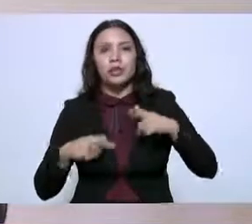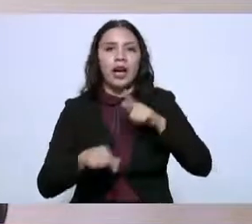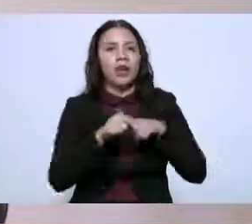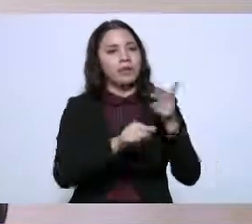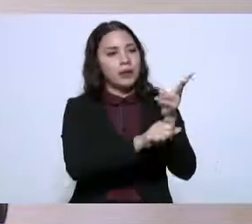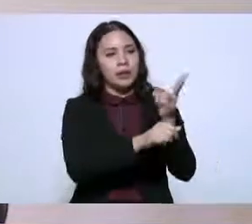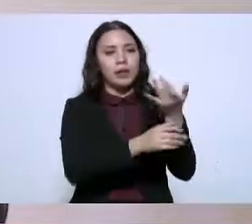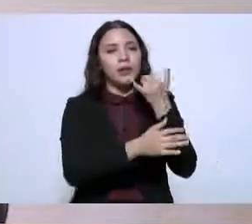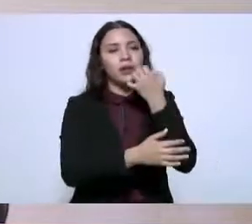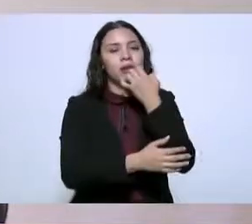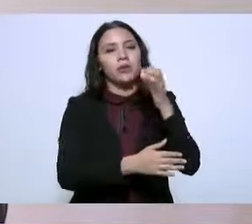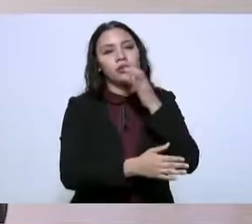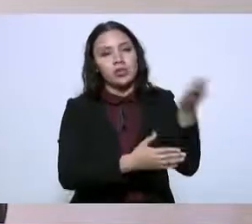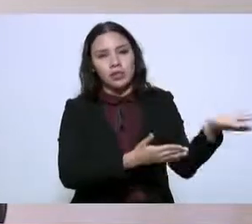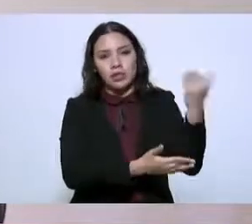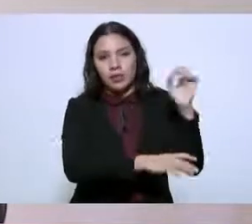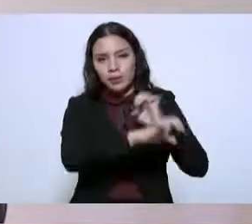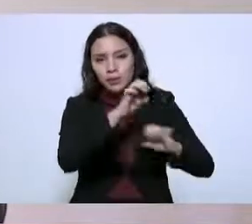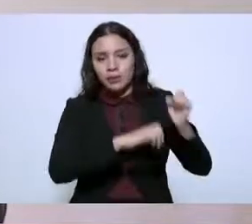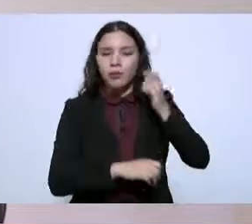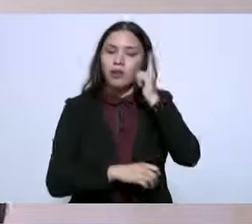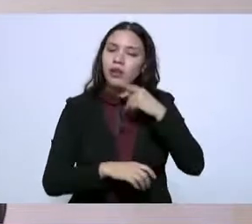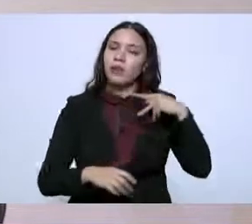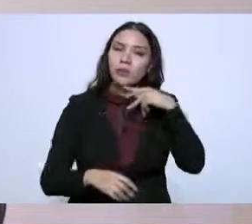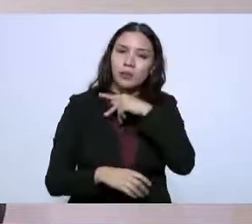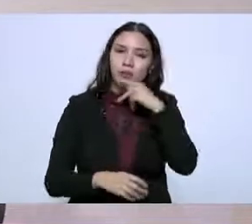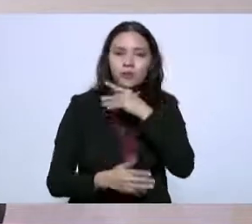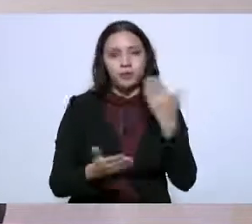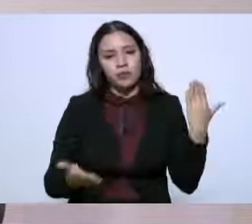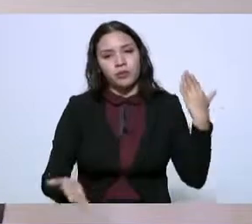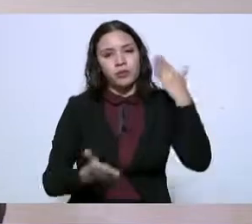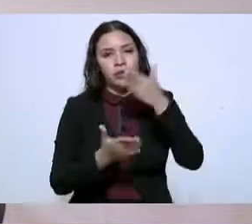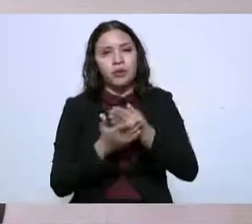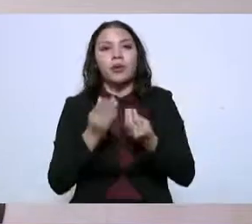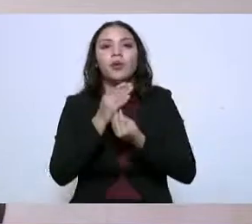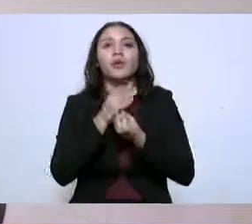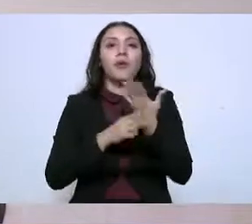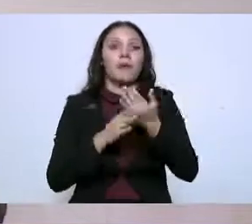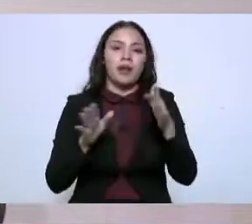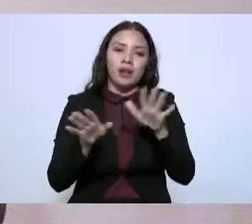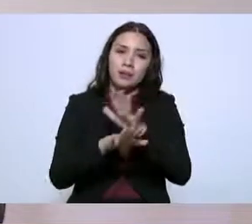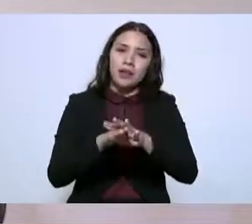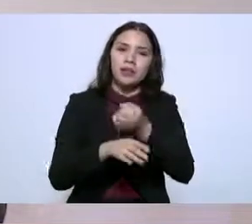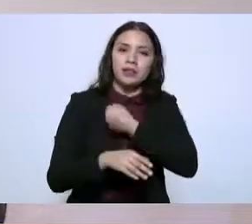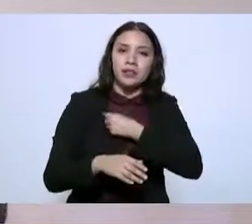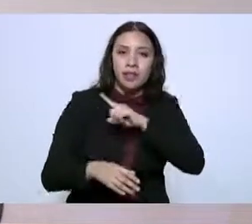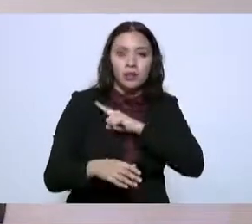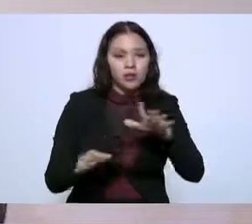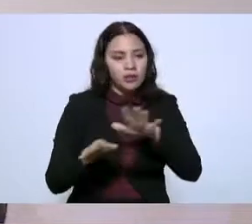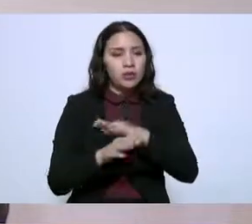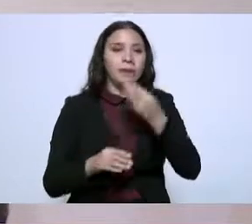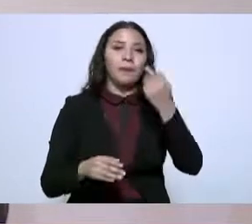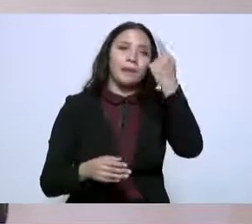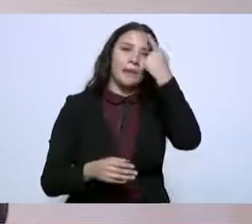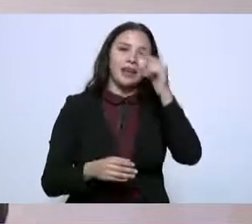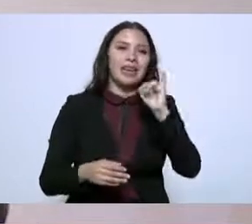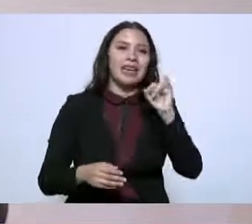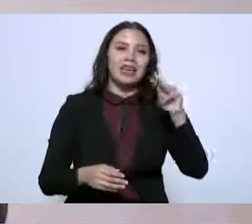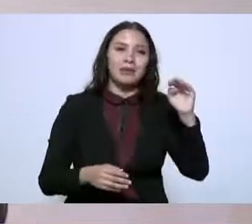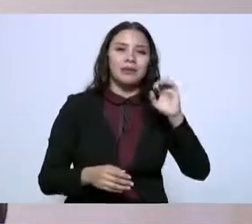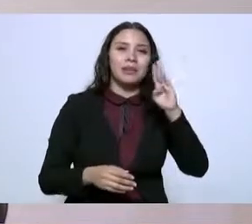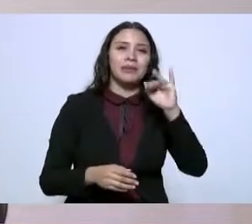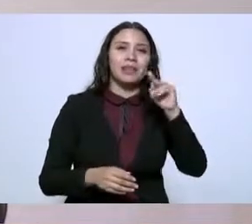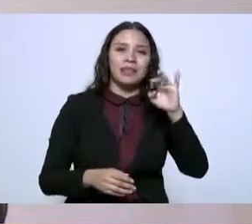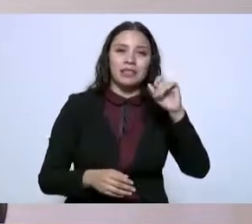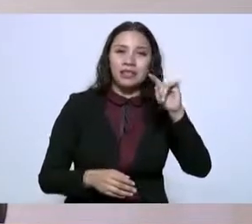pero nos vamos a adherir a este gran proyecto de modificar la salud a través del IMSS-Bienestar. Estamos muy interesados en